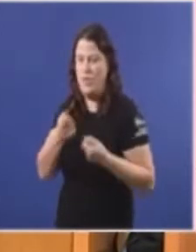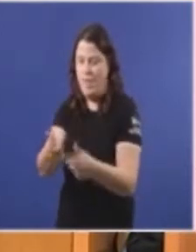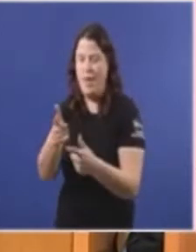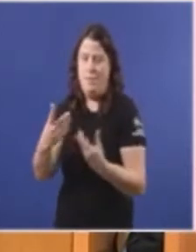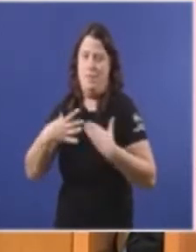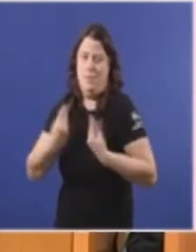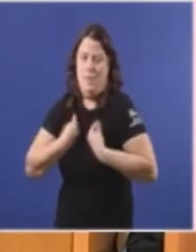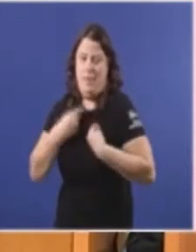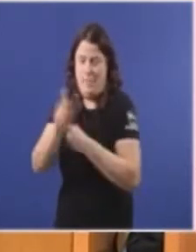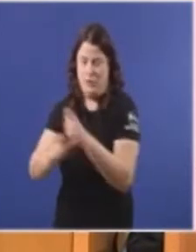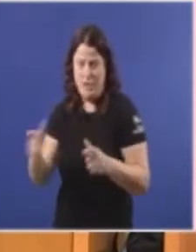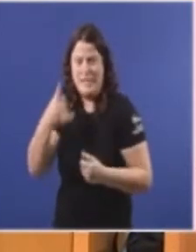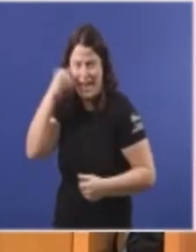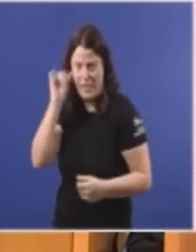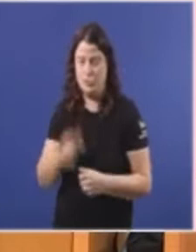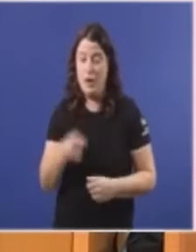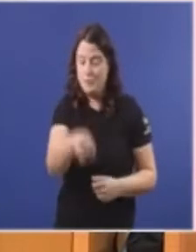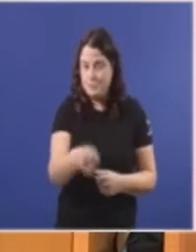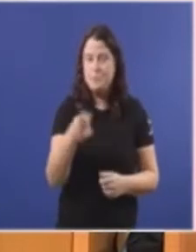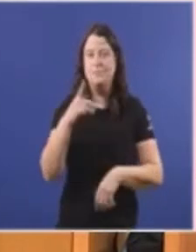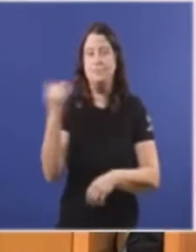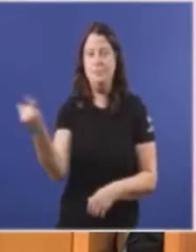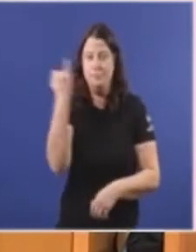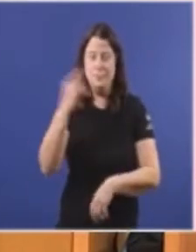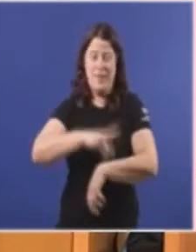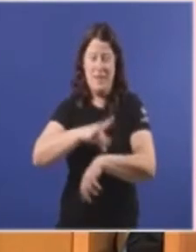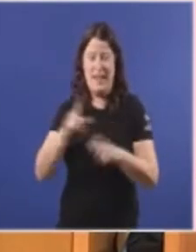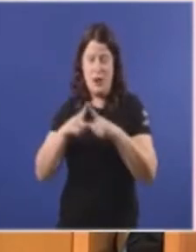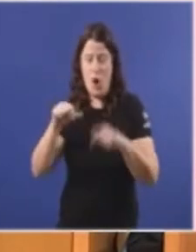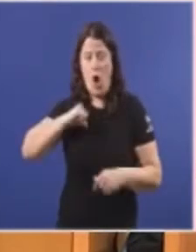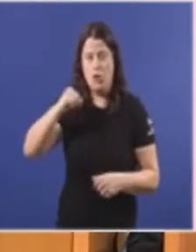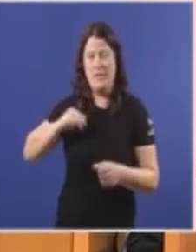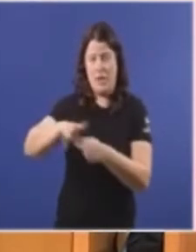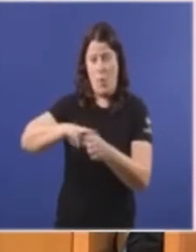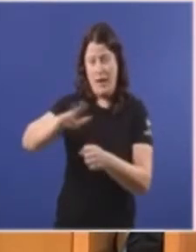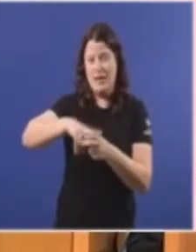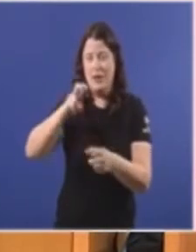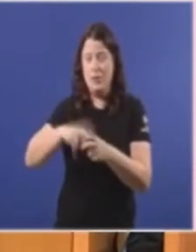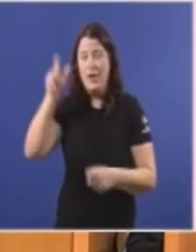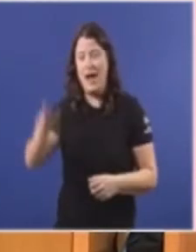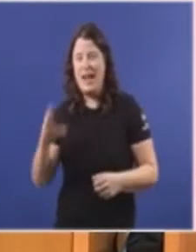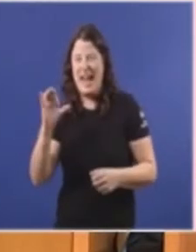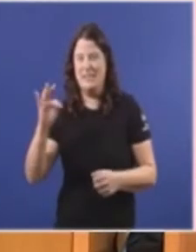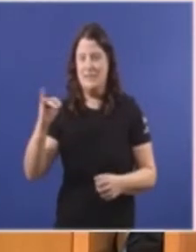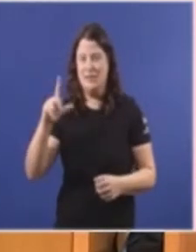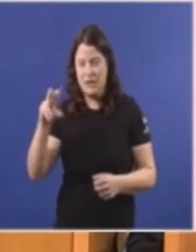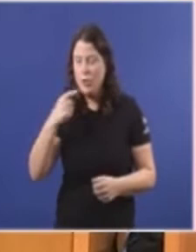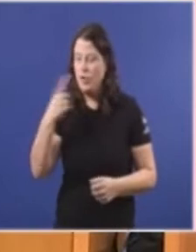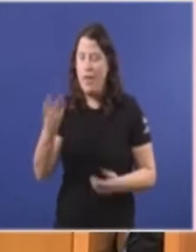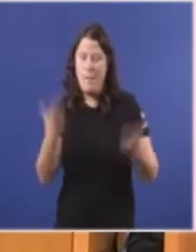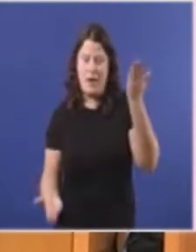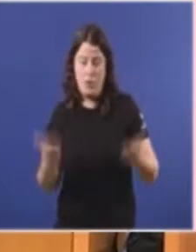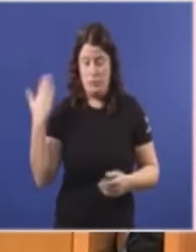personas Así valora el jefe de ginecología Del hospital comarcal de Berín, Javier Castrillo El anuncio realizado